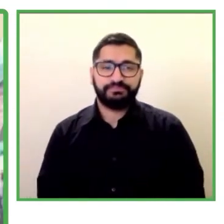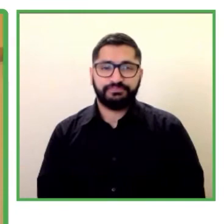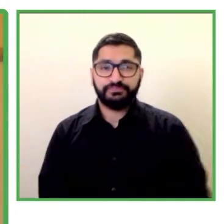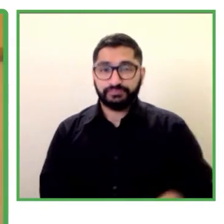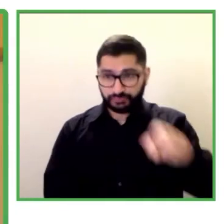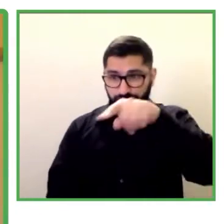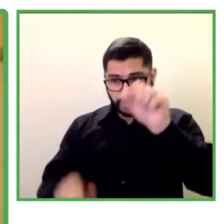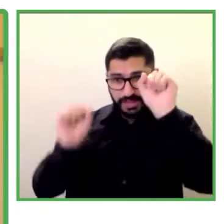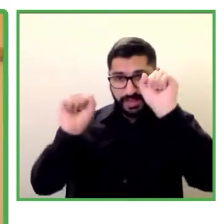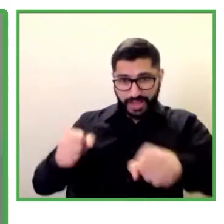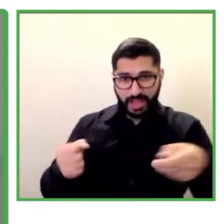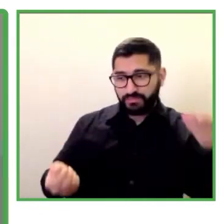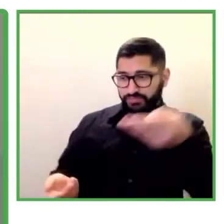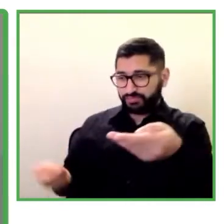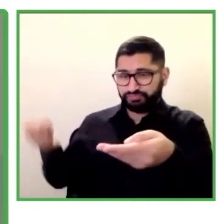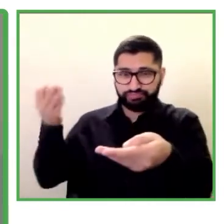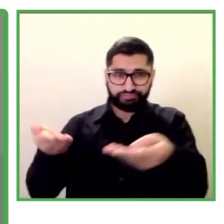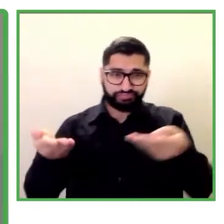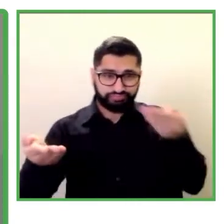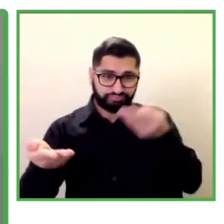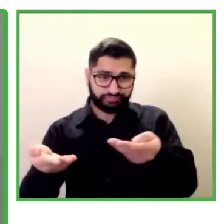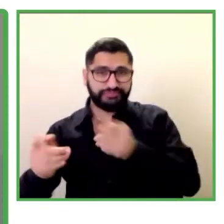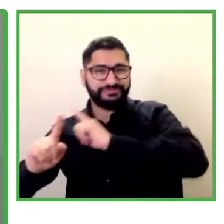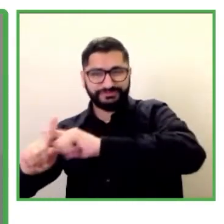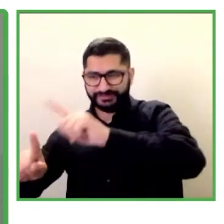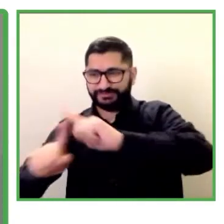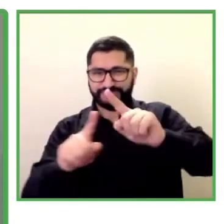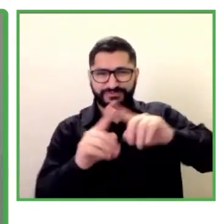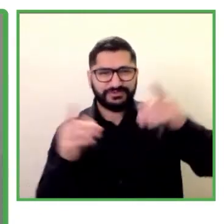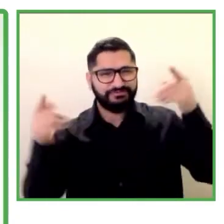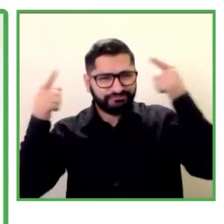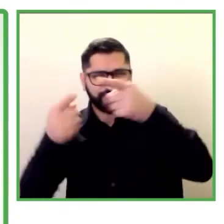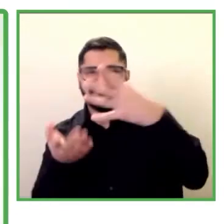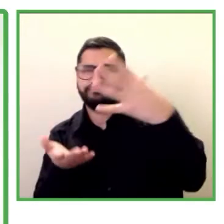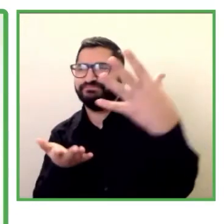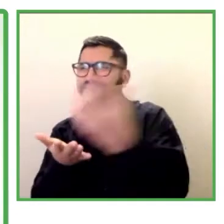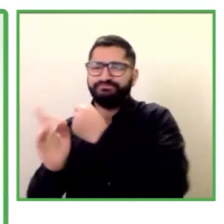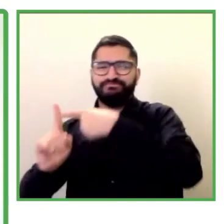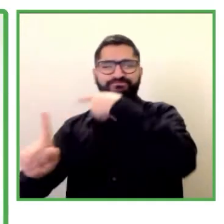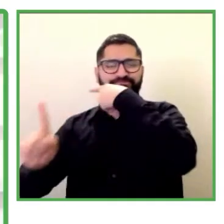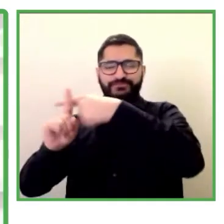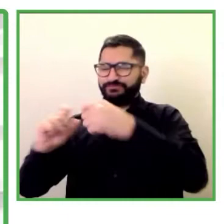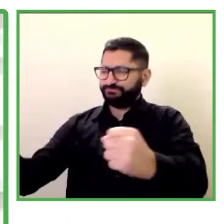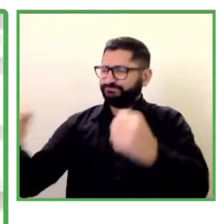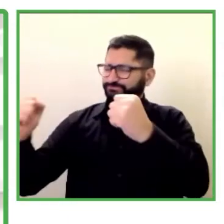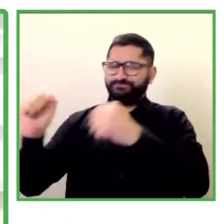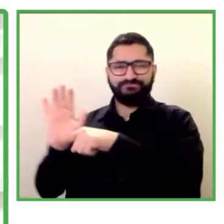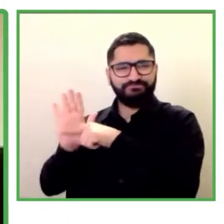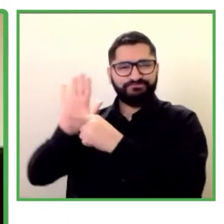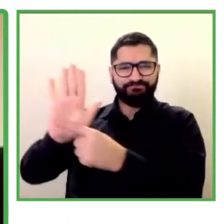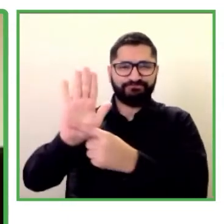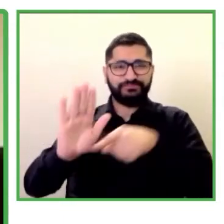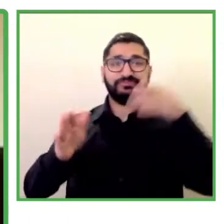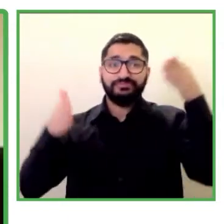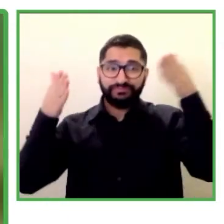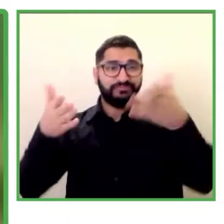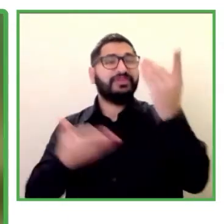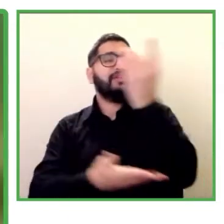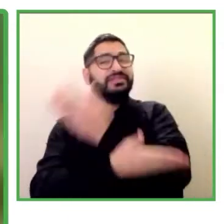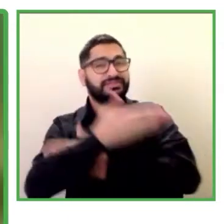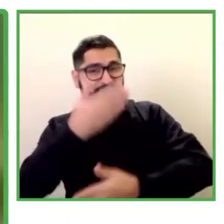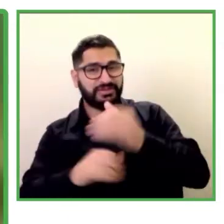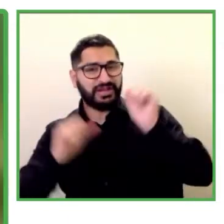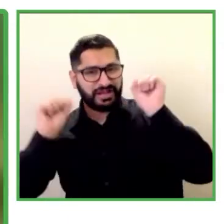El éxito de este congreso de discapacidad y empresas enciende un faro que marca el camino. Definitivamente Uruguay ha